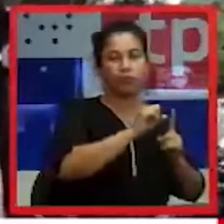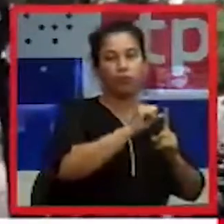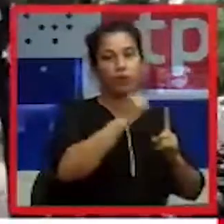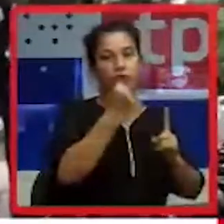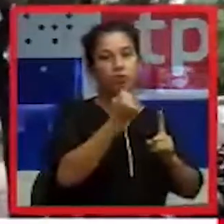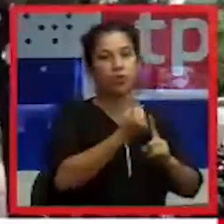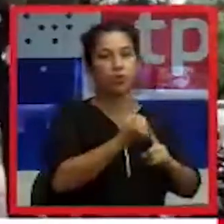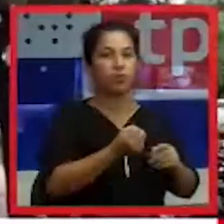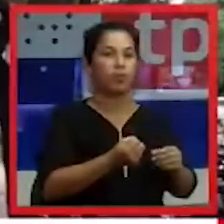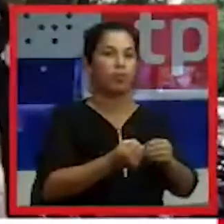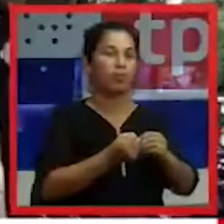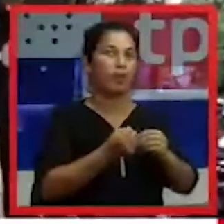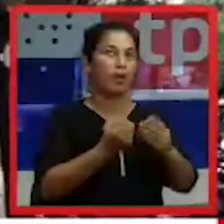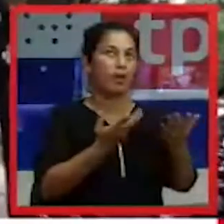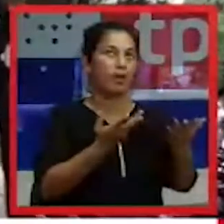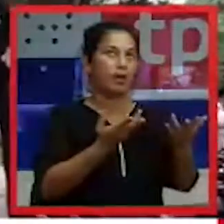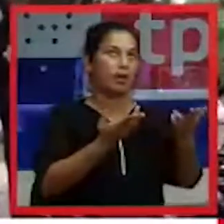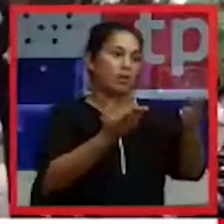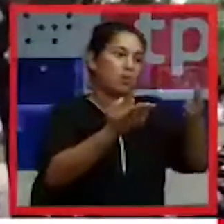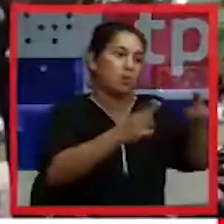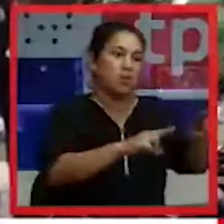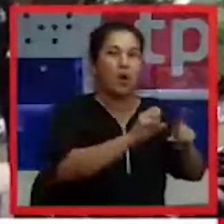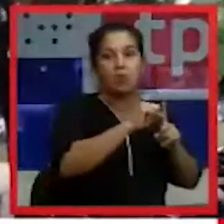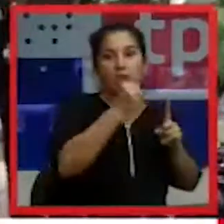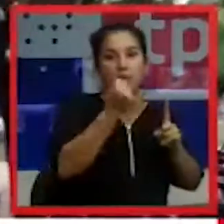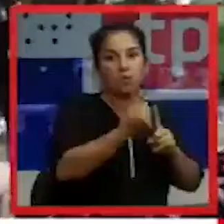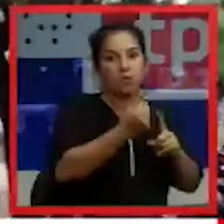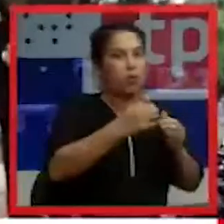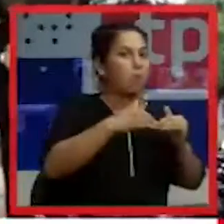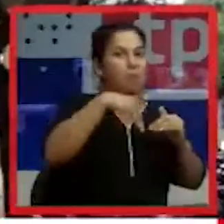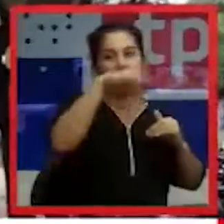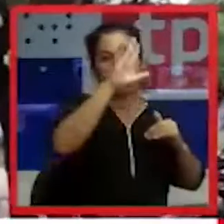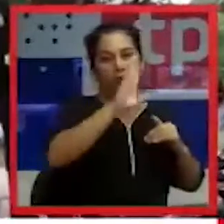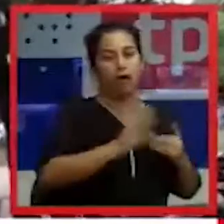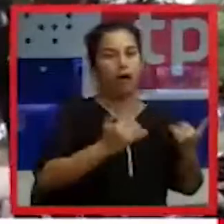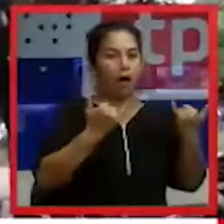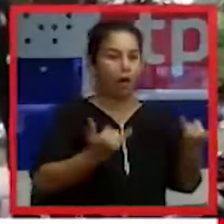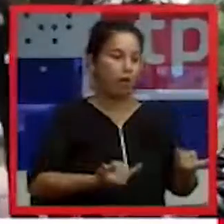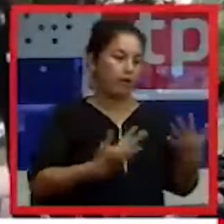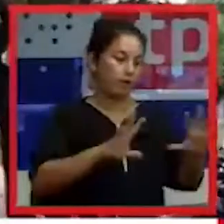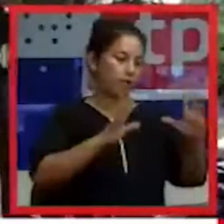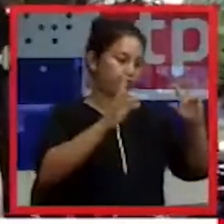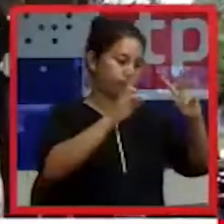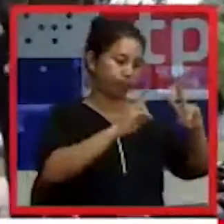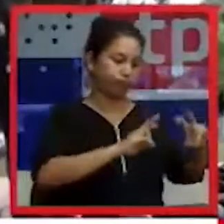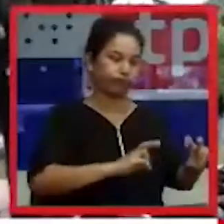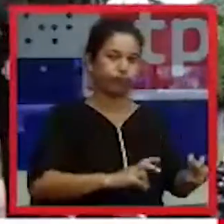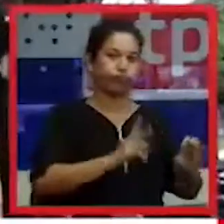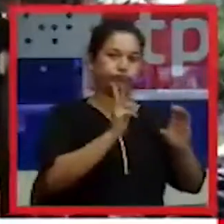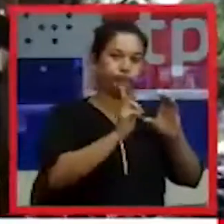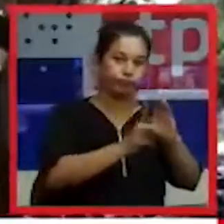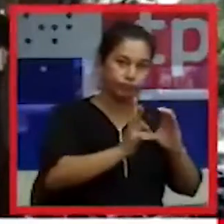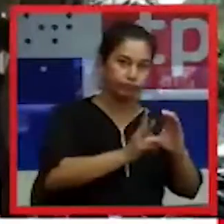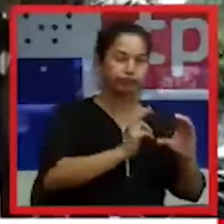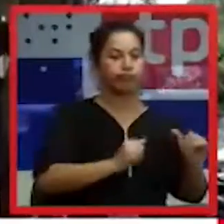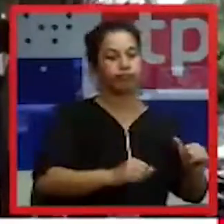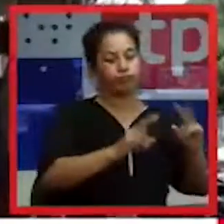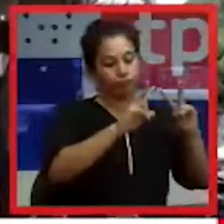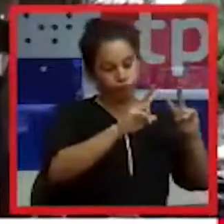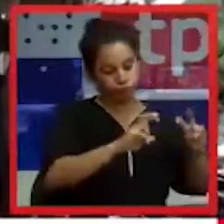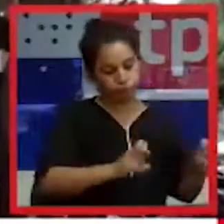Entonces, en este sentido, se están haciendo ya las valoraciones psicológicas, se están haciendo ya los exámenes